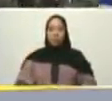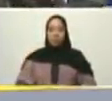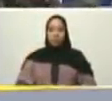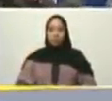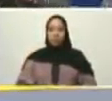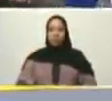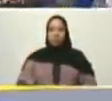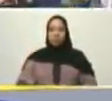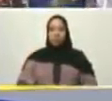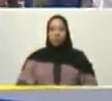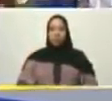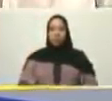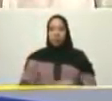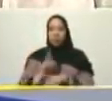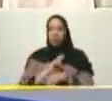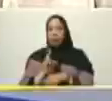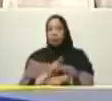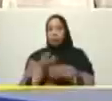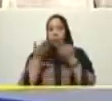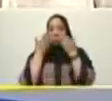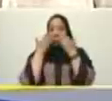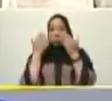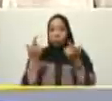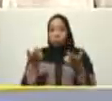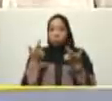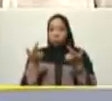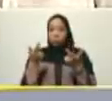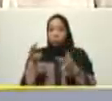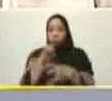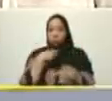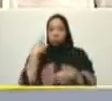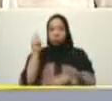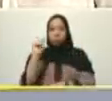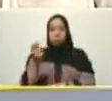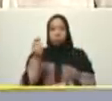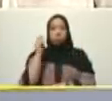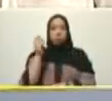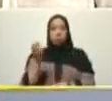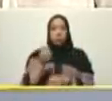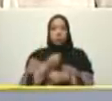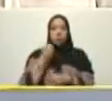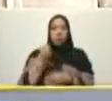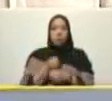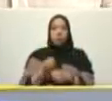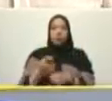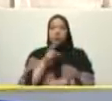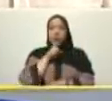ponte las pilas recargadas para las tareas disímiles que tiene